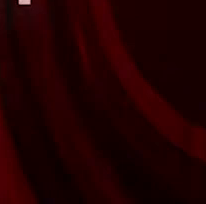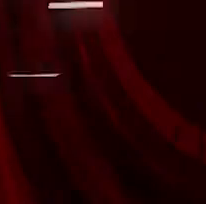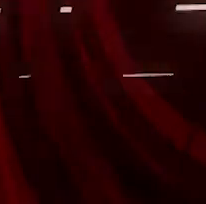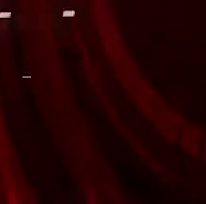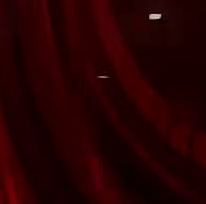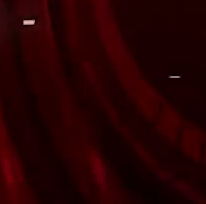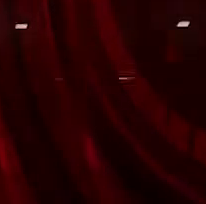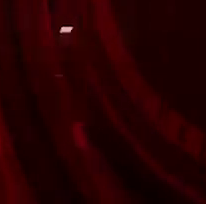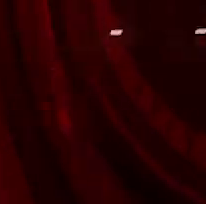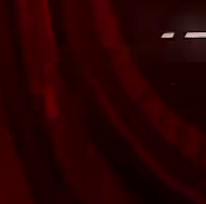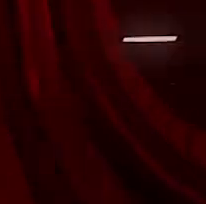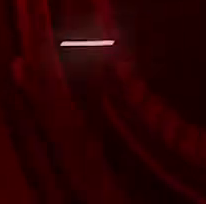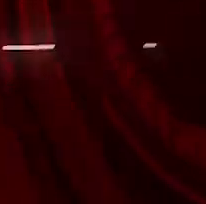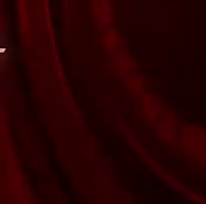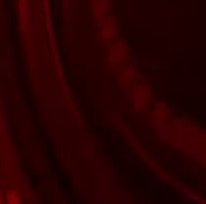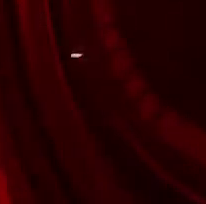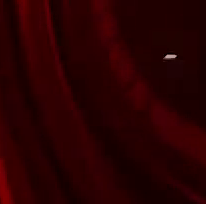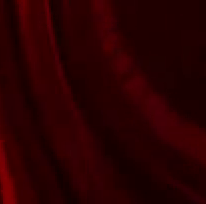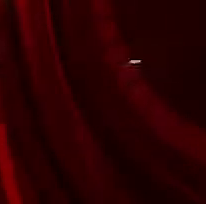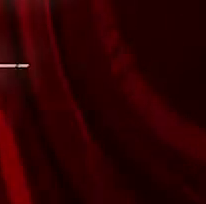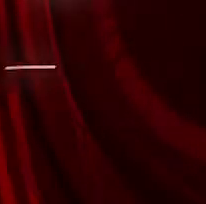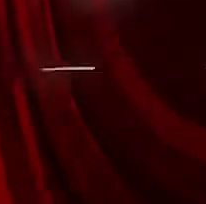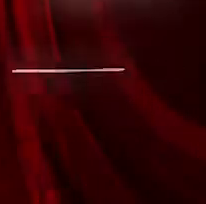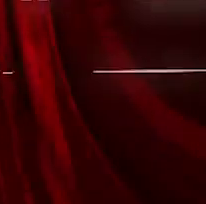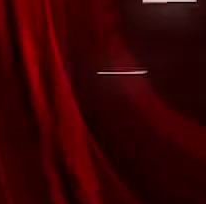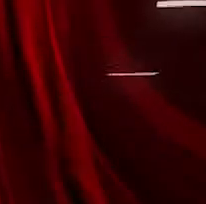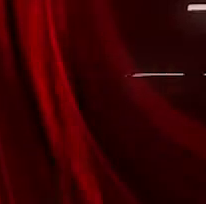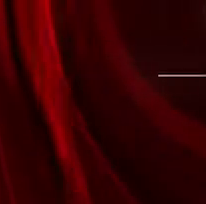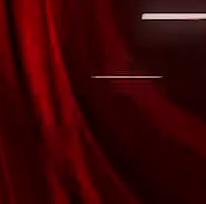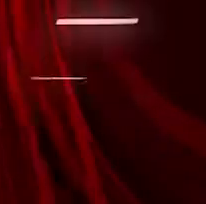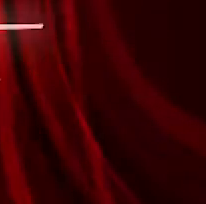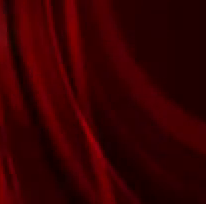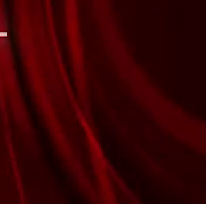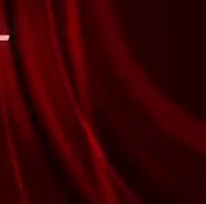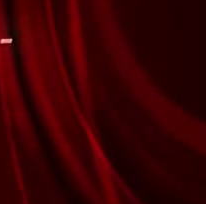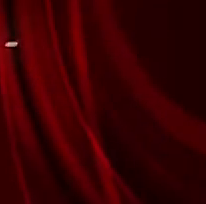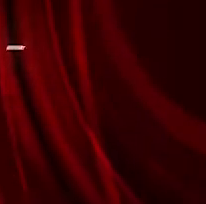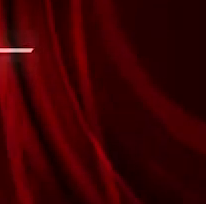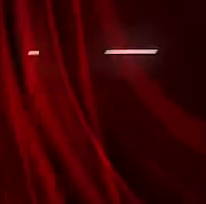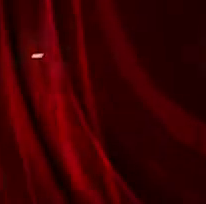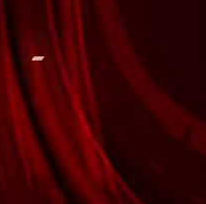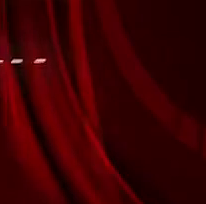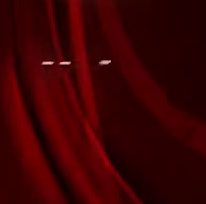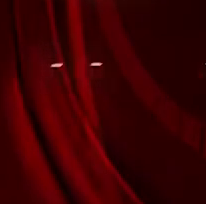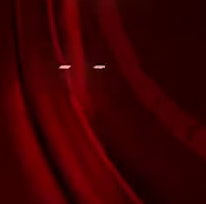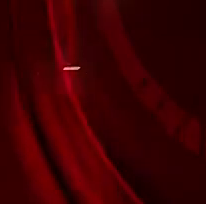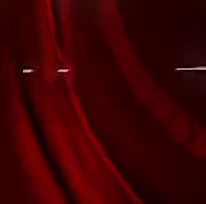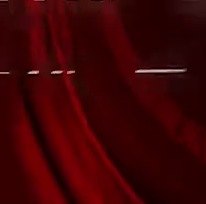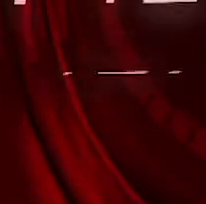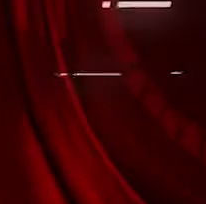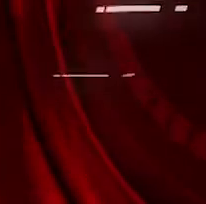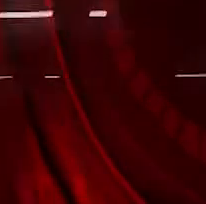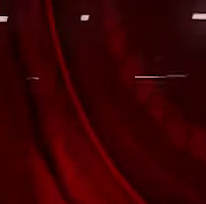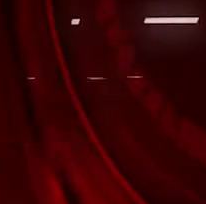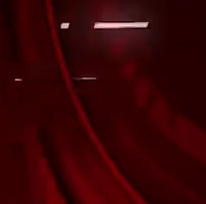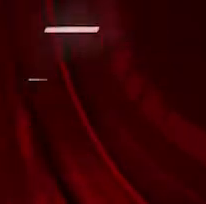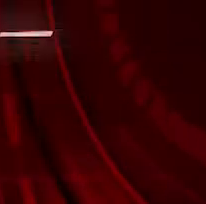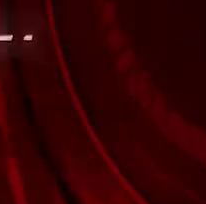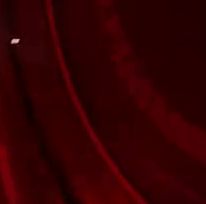a las 8 de la noche 39 minutos les presentamos los indicadores económicos el dólar cerró en 3.030 pesos con 60 centavos